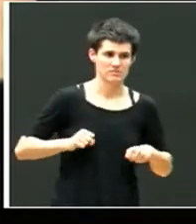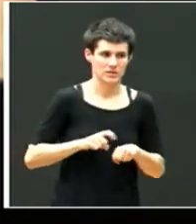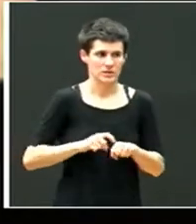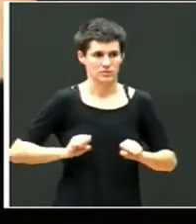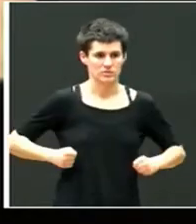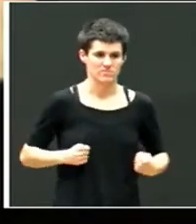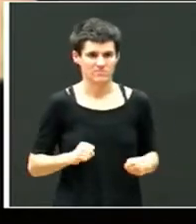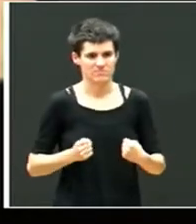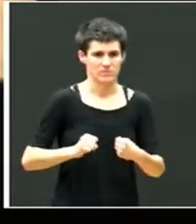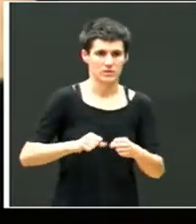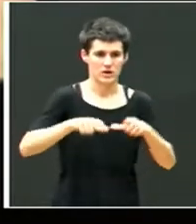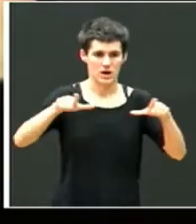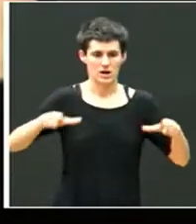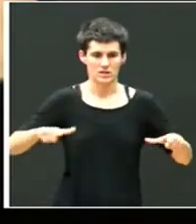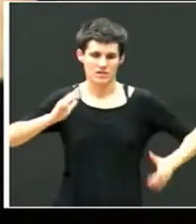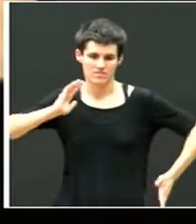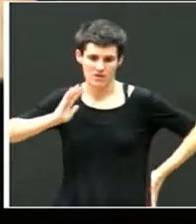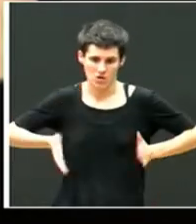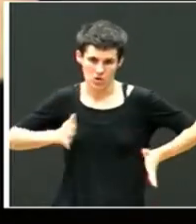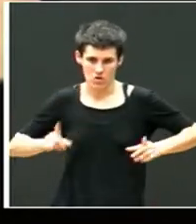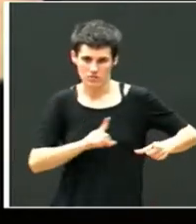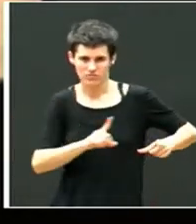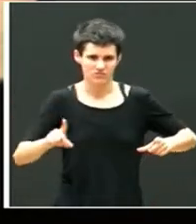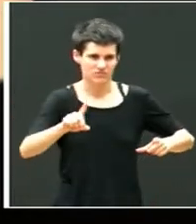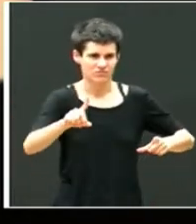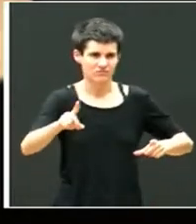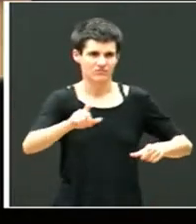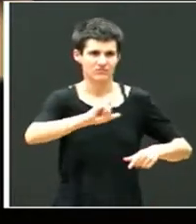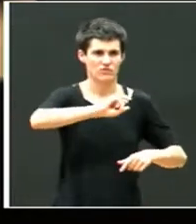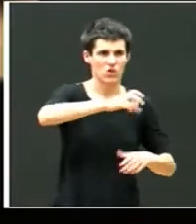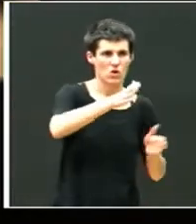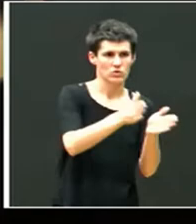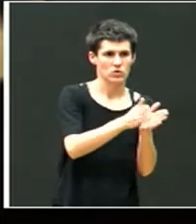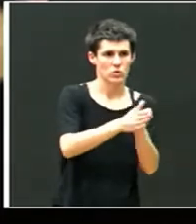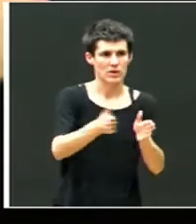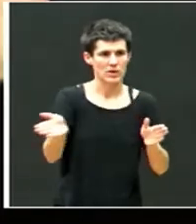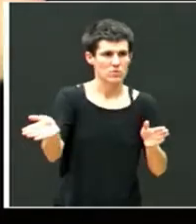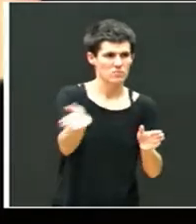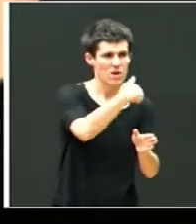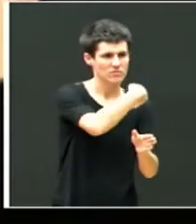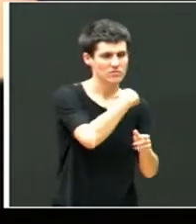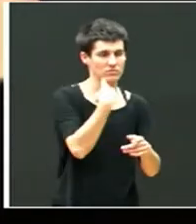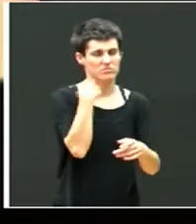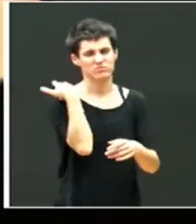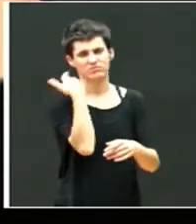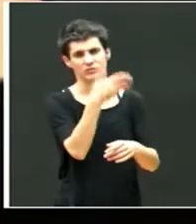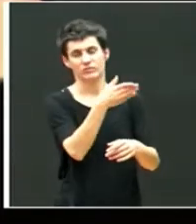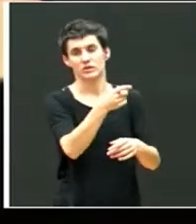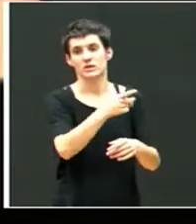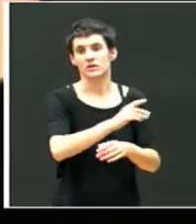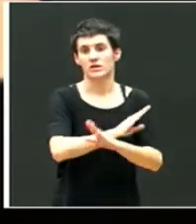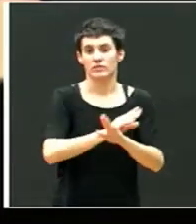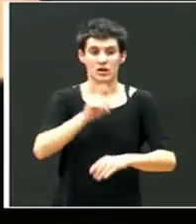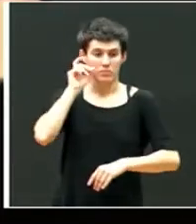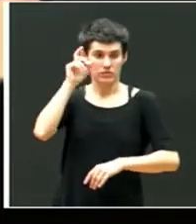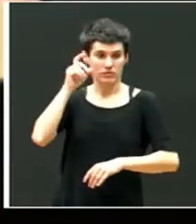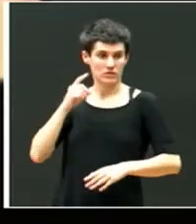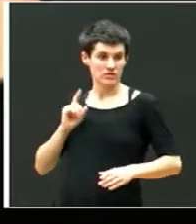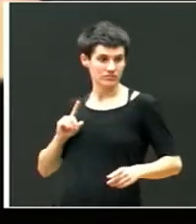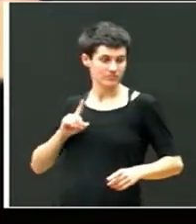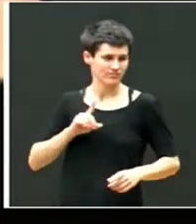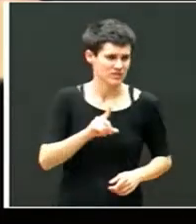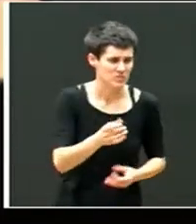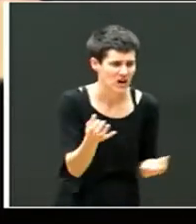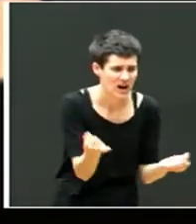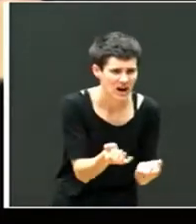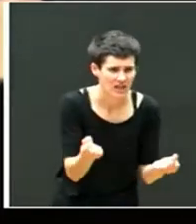por el aula. Una de estas le pegó a un niño. Entonces la maestra fue a recriminarle. ¿Qué es lo que has hecho? Pero